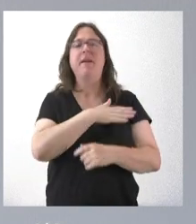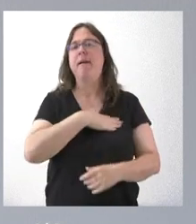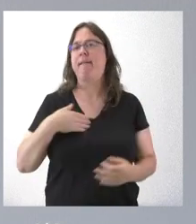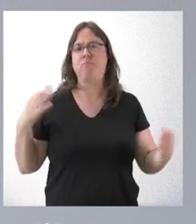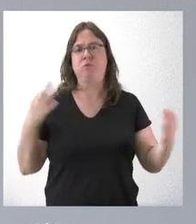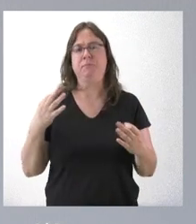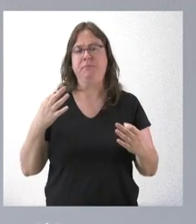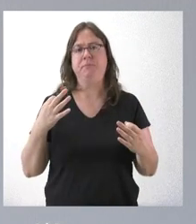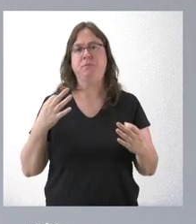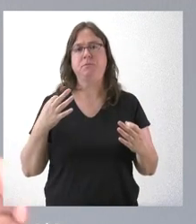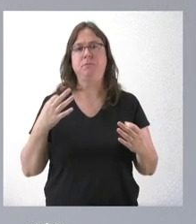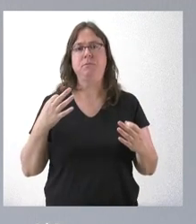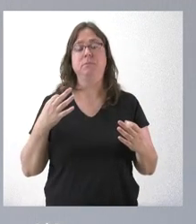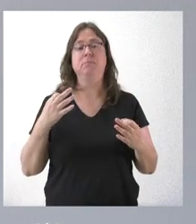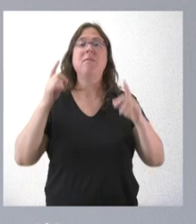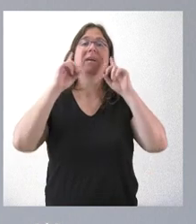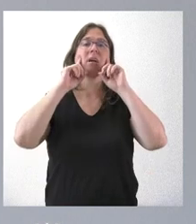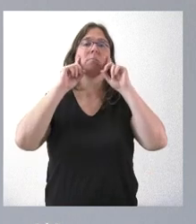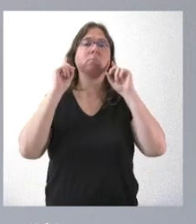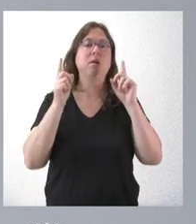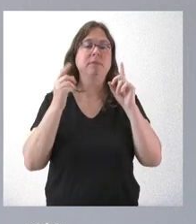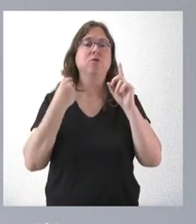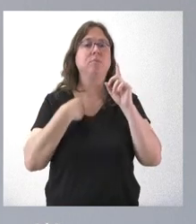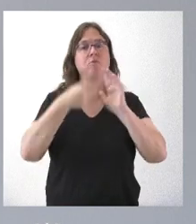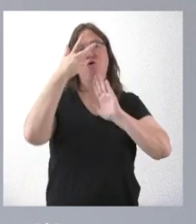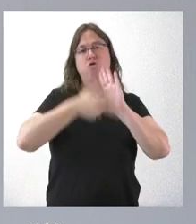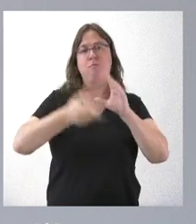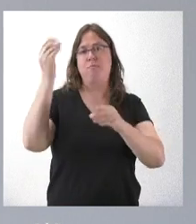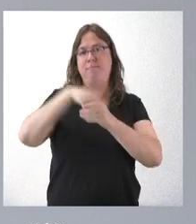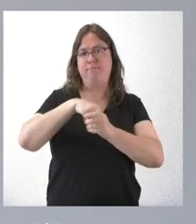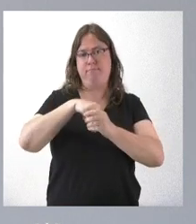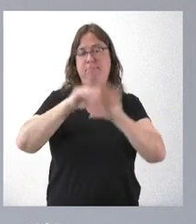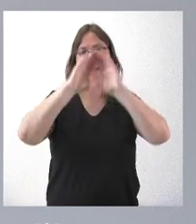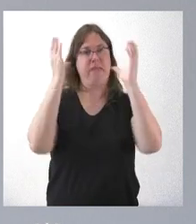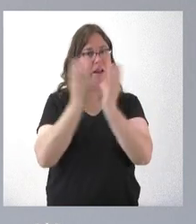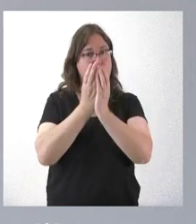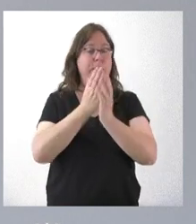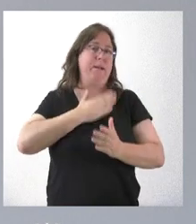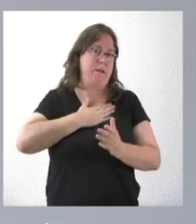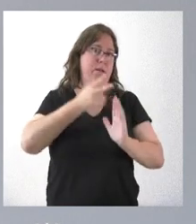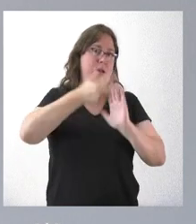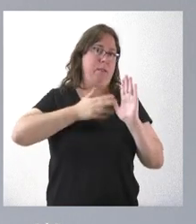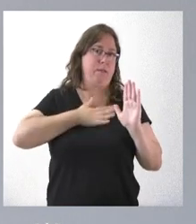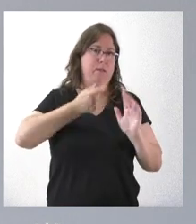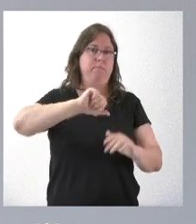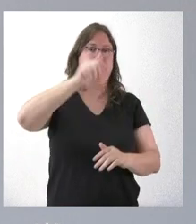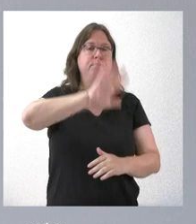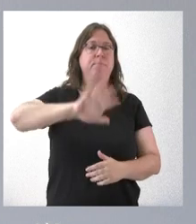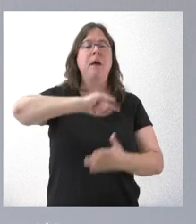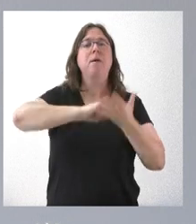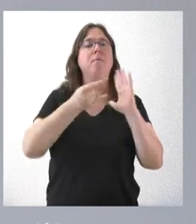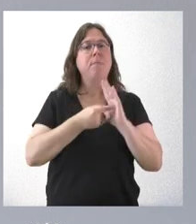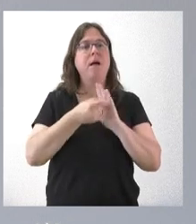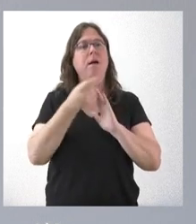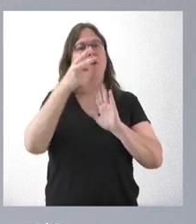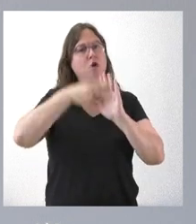llevar a cabo las previsiones que están en normativa internacional y también en normativa nacional, donde hay una serie de planes y de normativa que